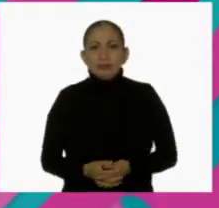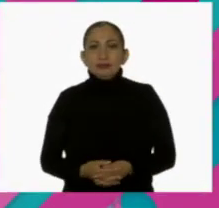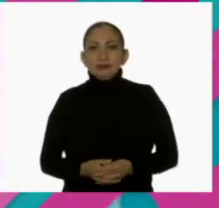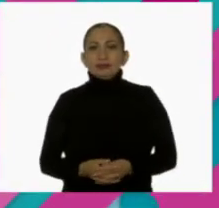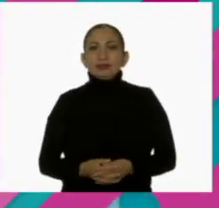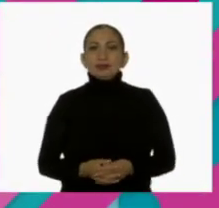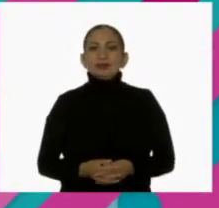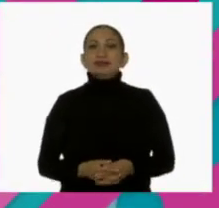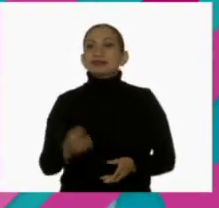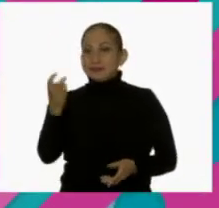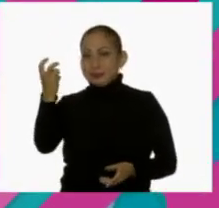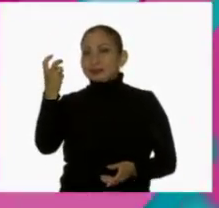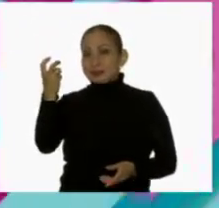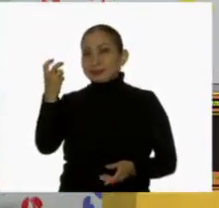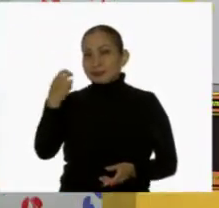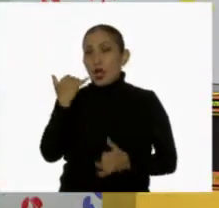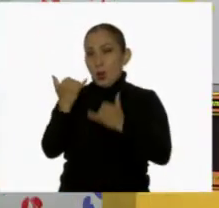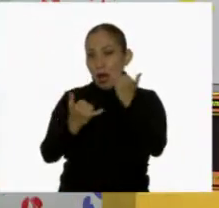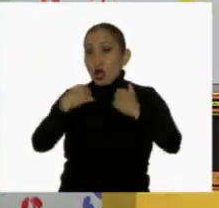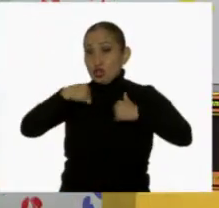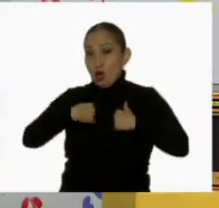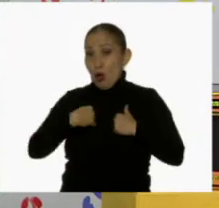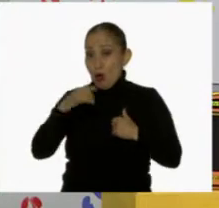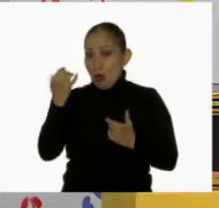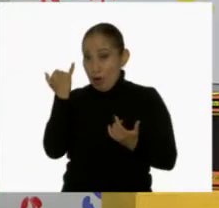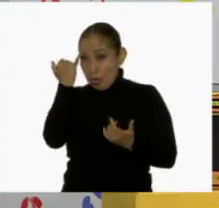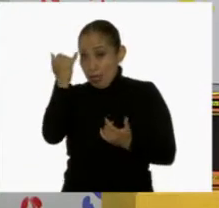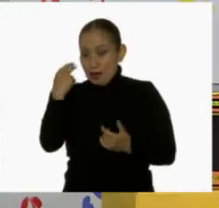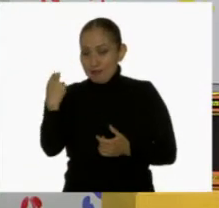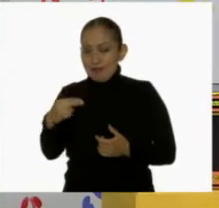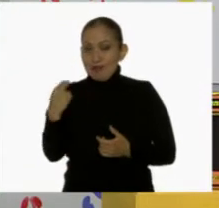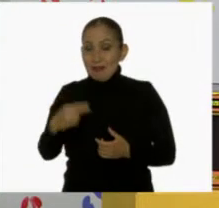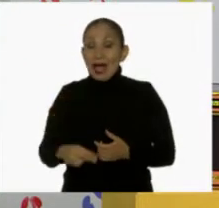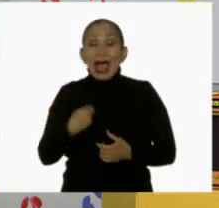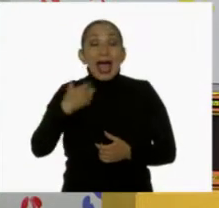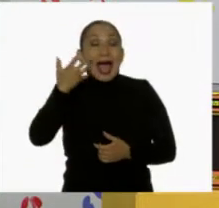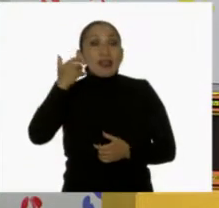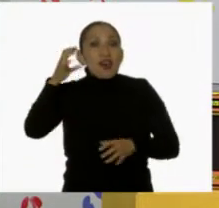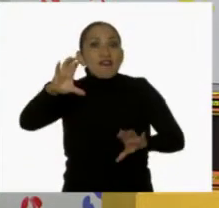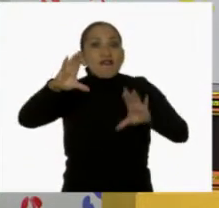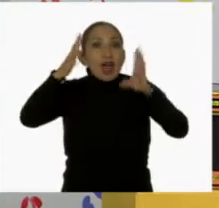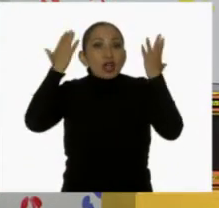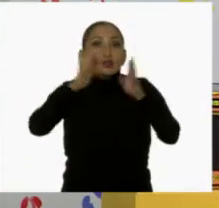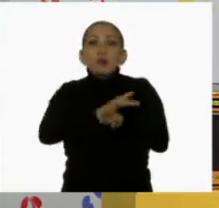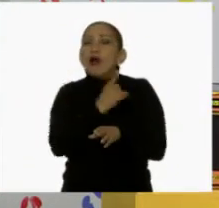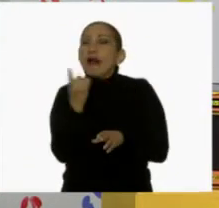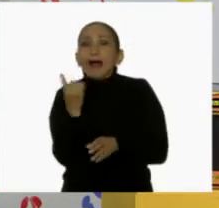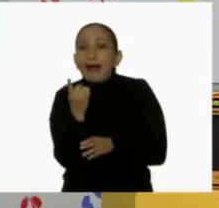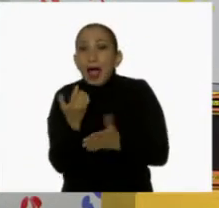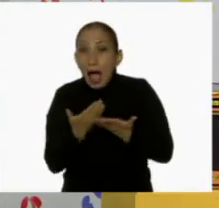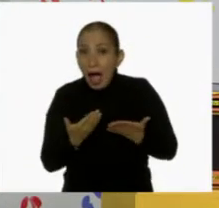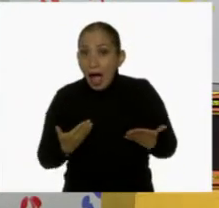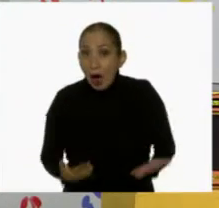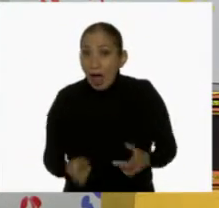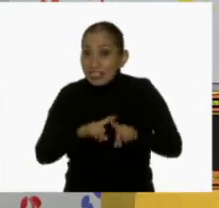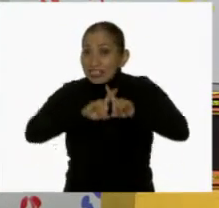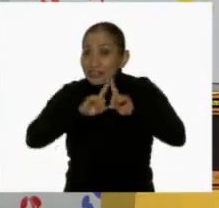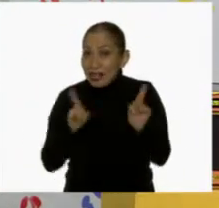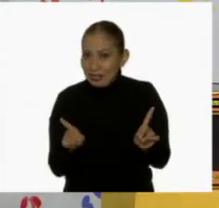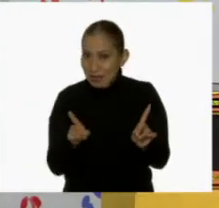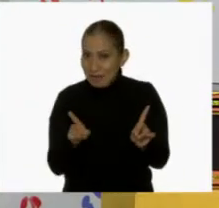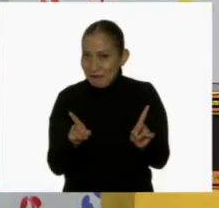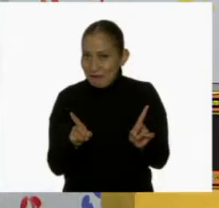Y por eso es que a este juego que yo te voy a proponer lo denominamos el Gato Veloz. Porque en esta ocasión lo haremos diferente.